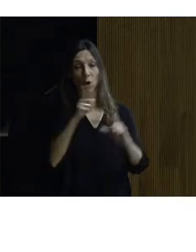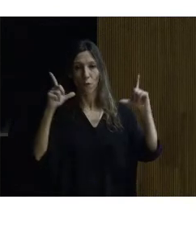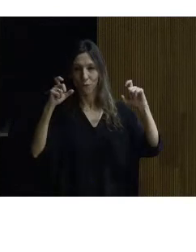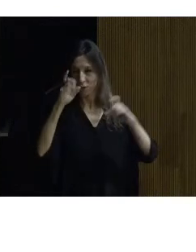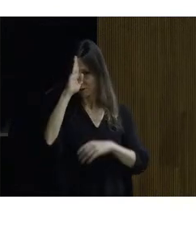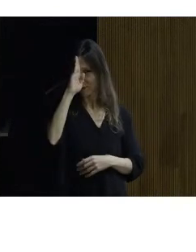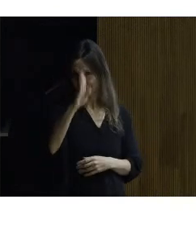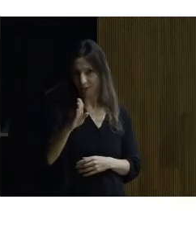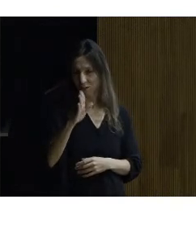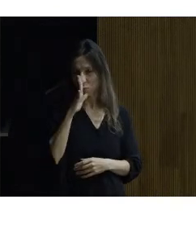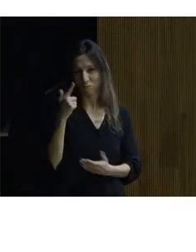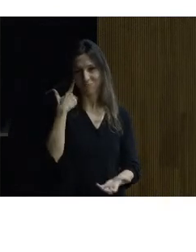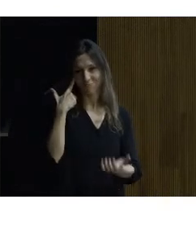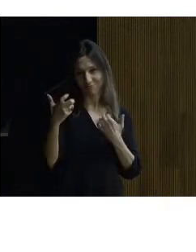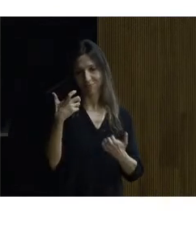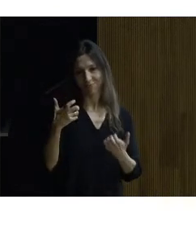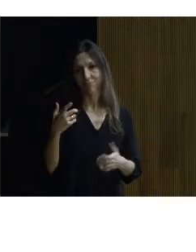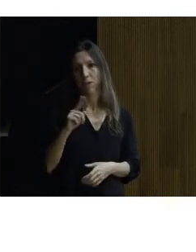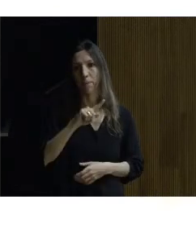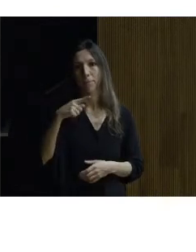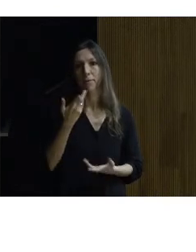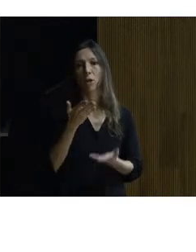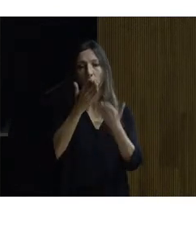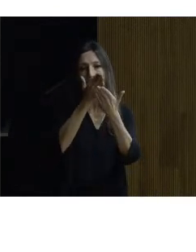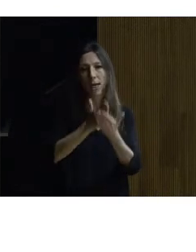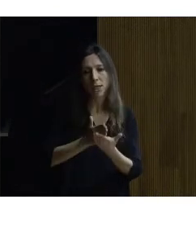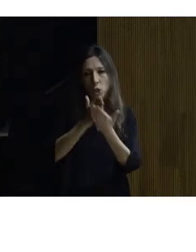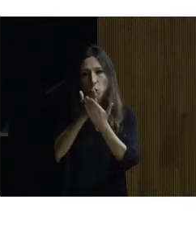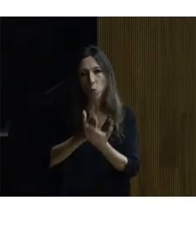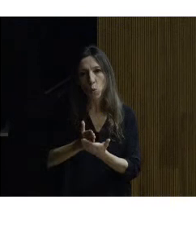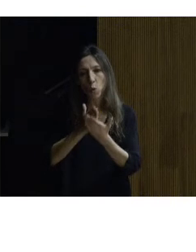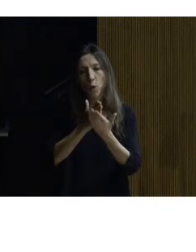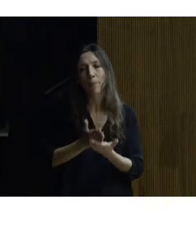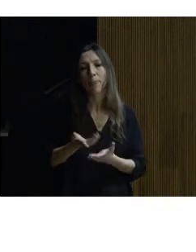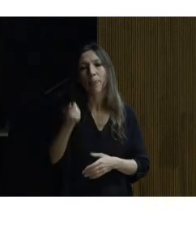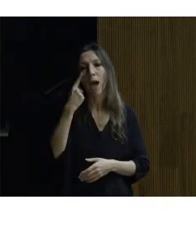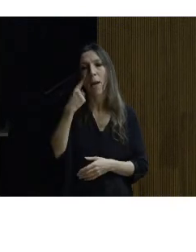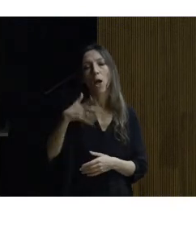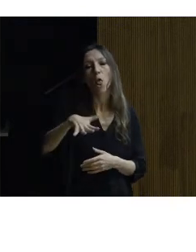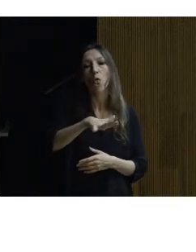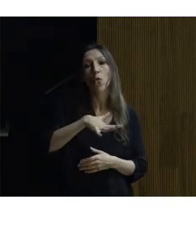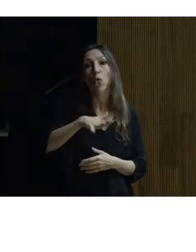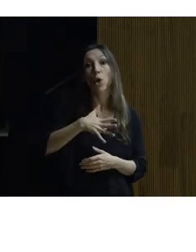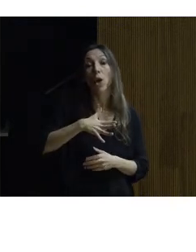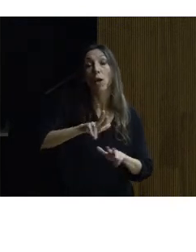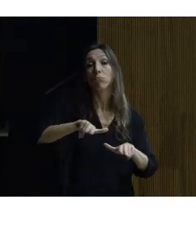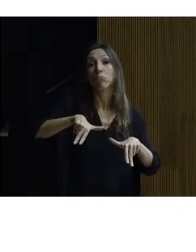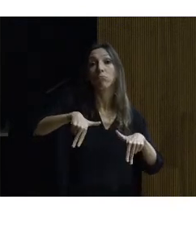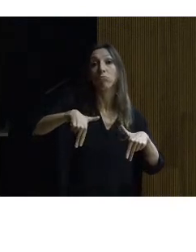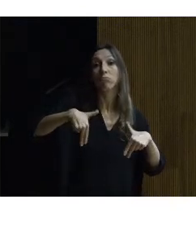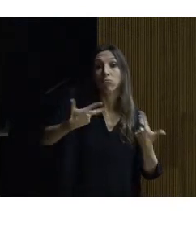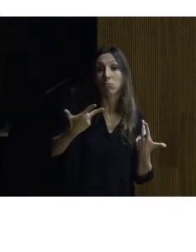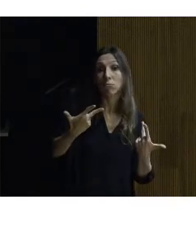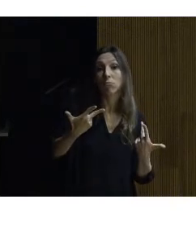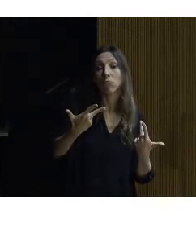ser más significativas lo primero el estudio que se hizo fue comprobar que zonas eran viables de poder colocar